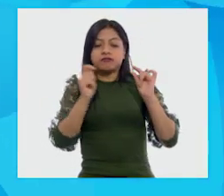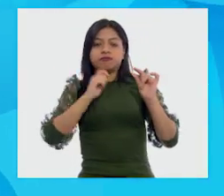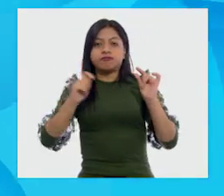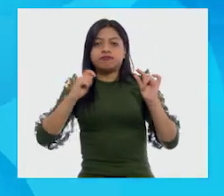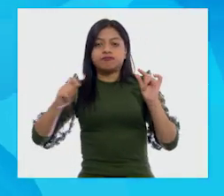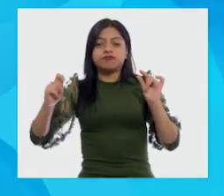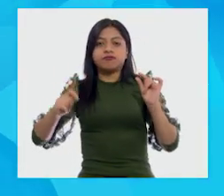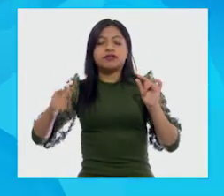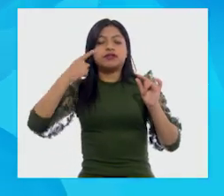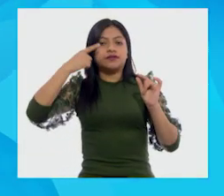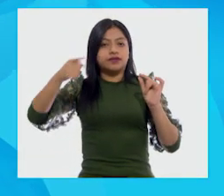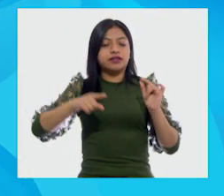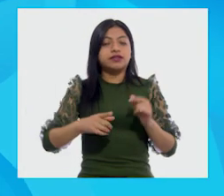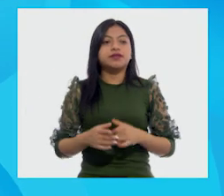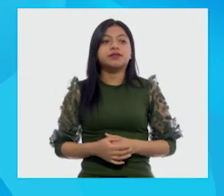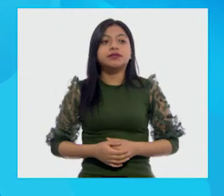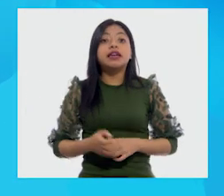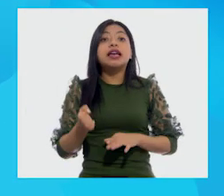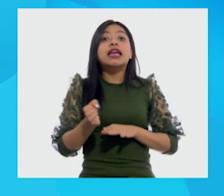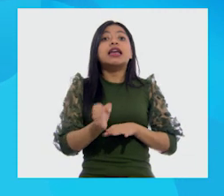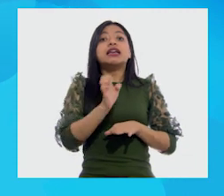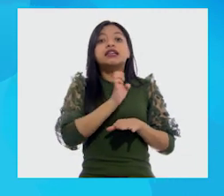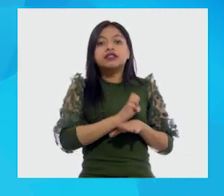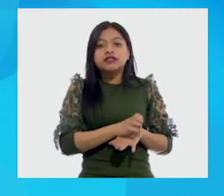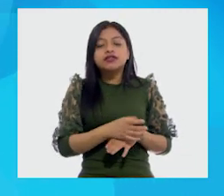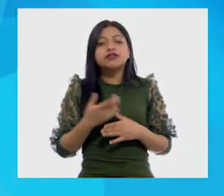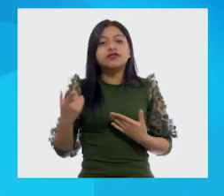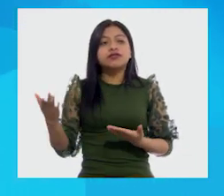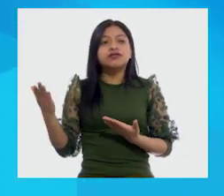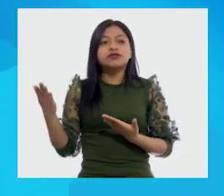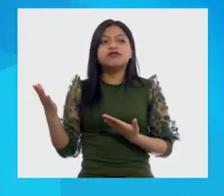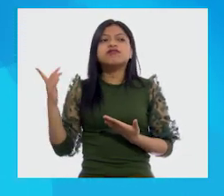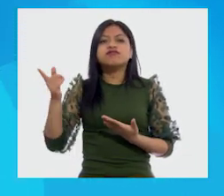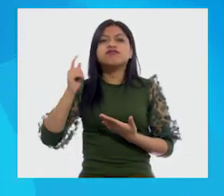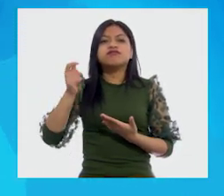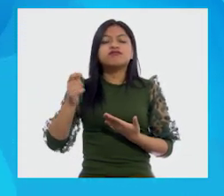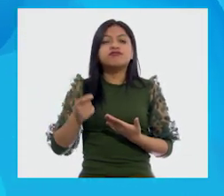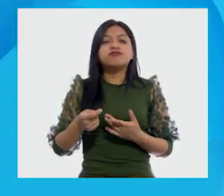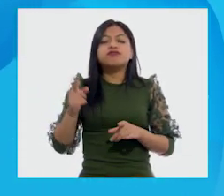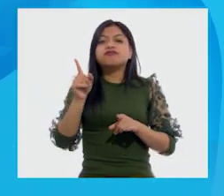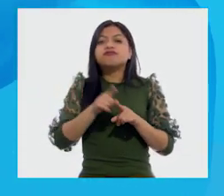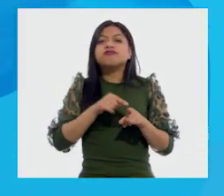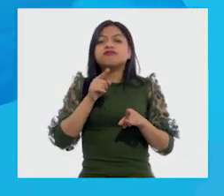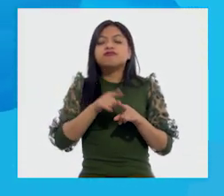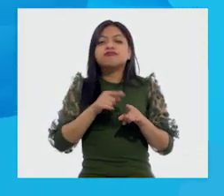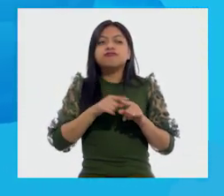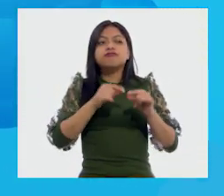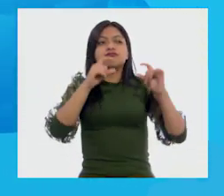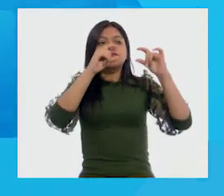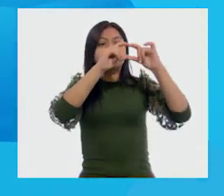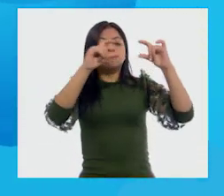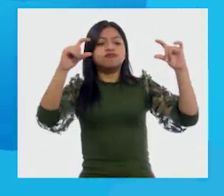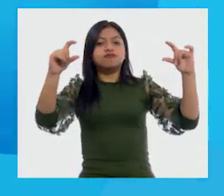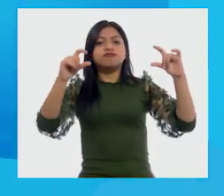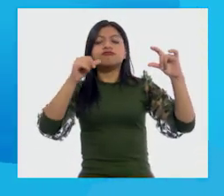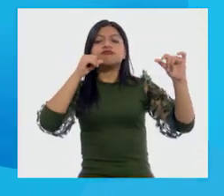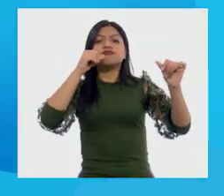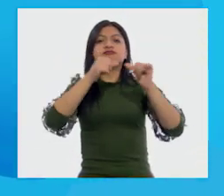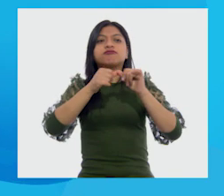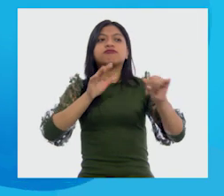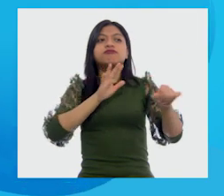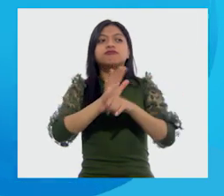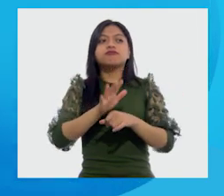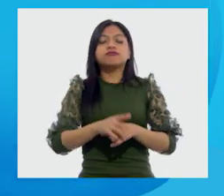Y entonces, ¿qué te dice ahí? ¿De qué color son las letras? Es